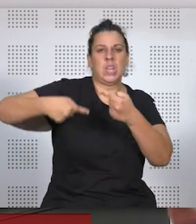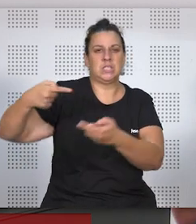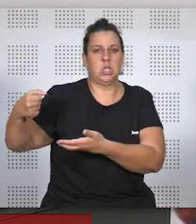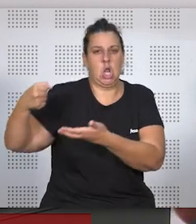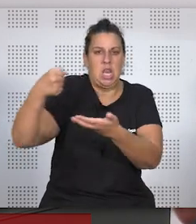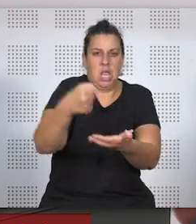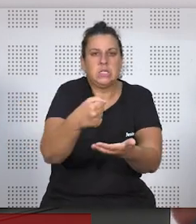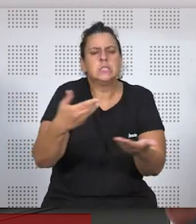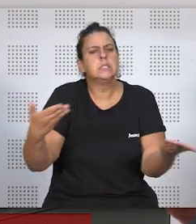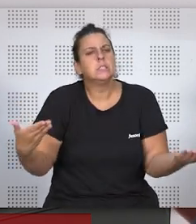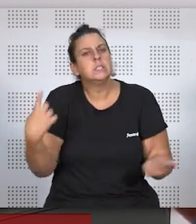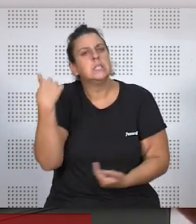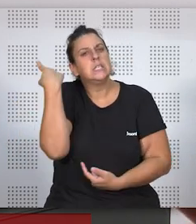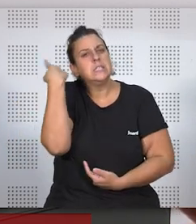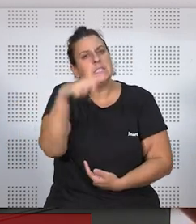medida,